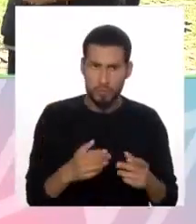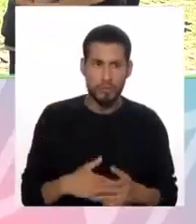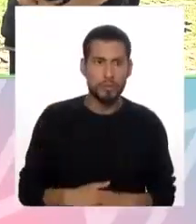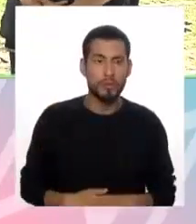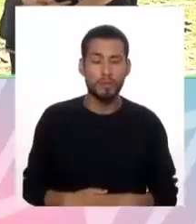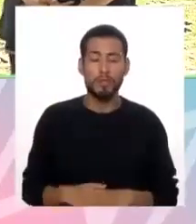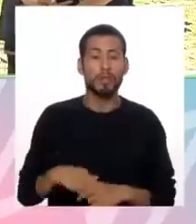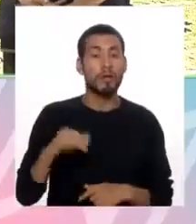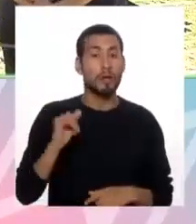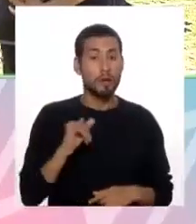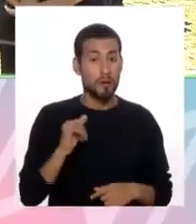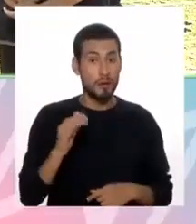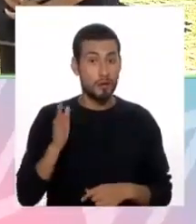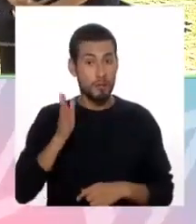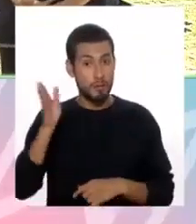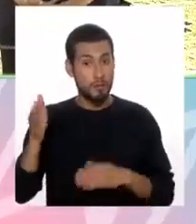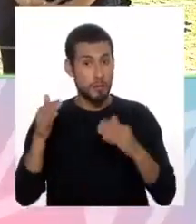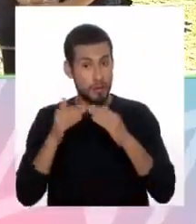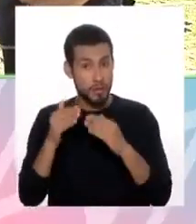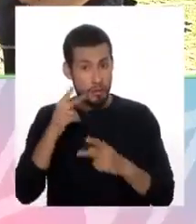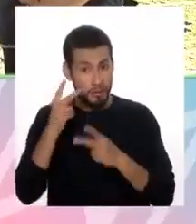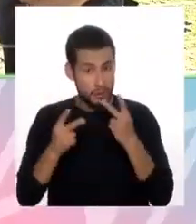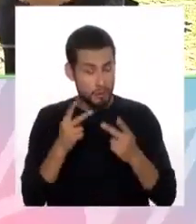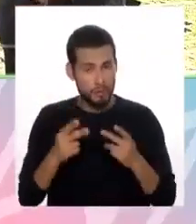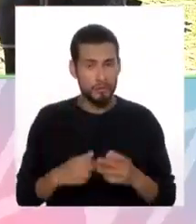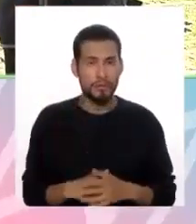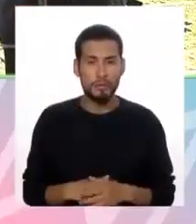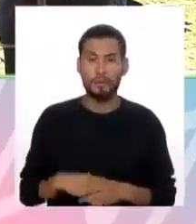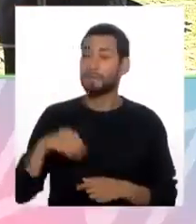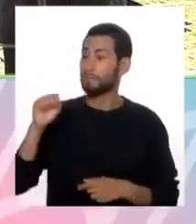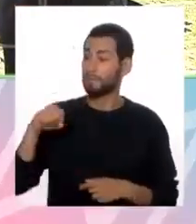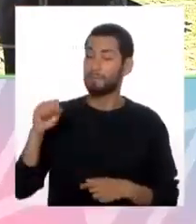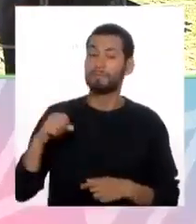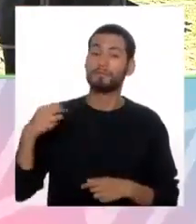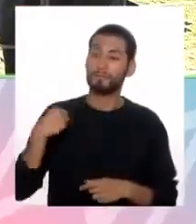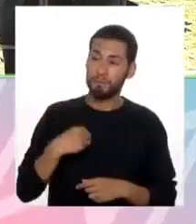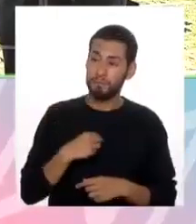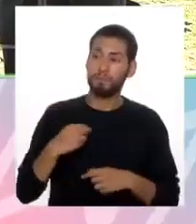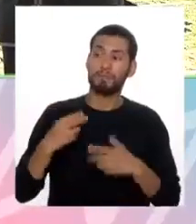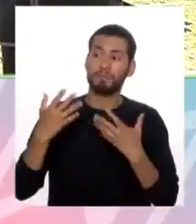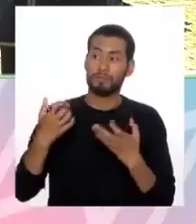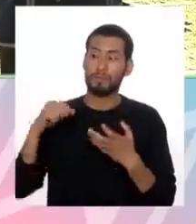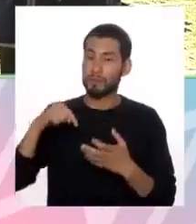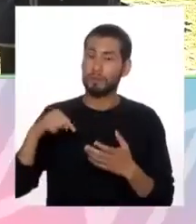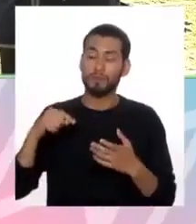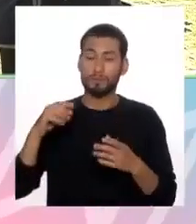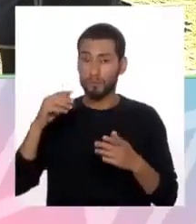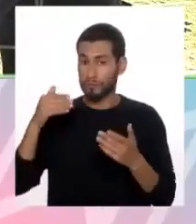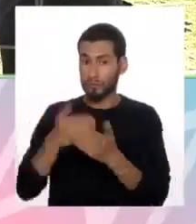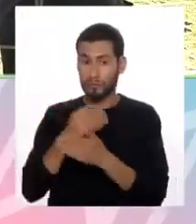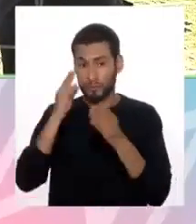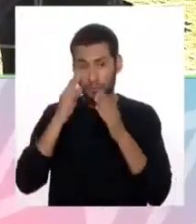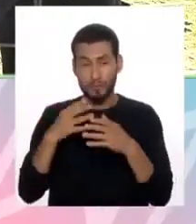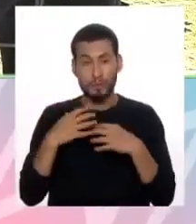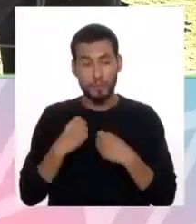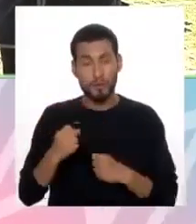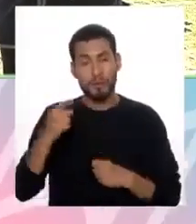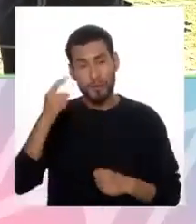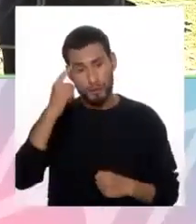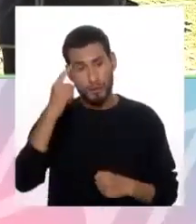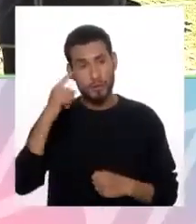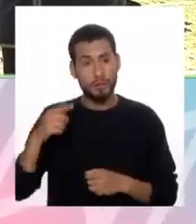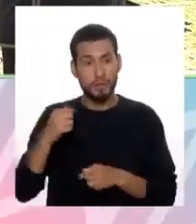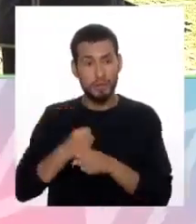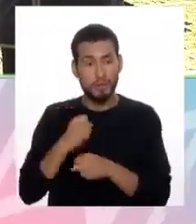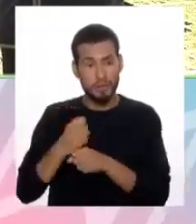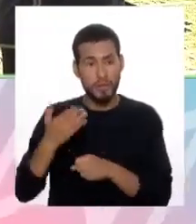visitas domiciliarias. Sí, sí, justamente lo que se quiere en este nuevo enfoque de la salud mental que se viene trabajando